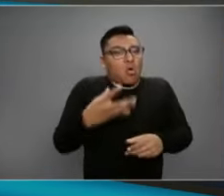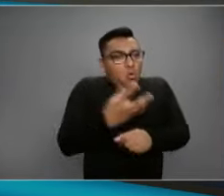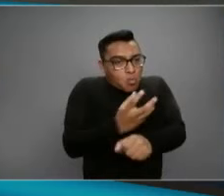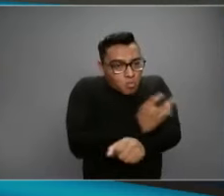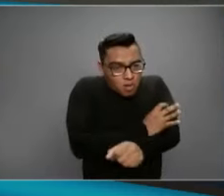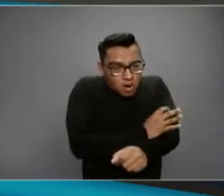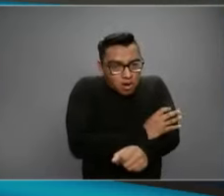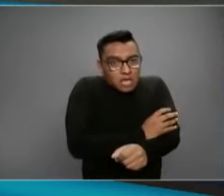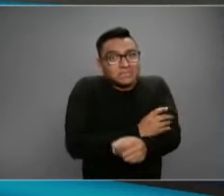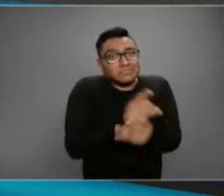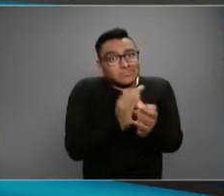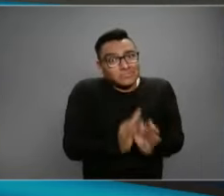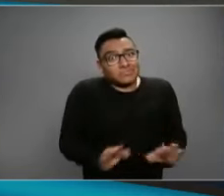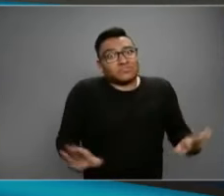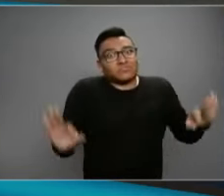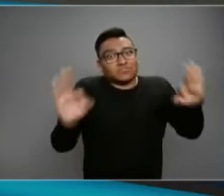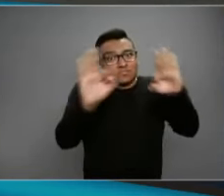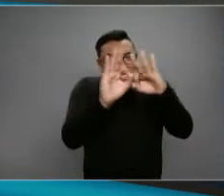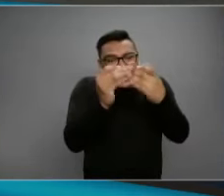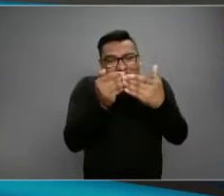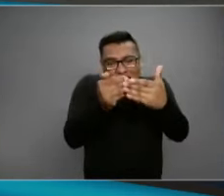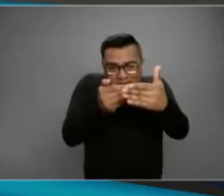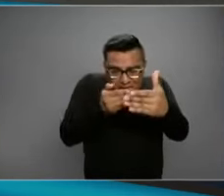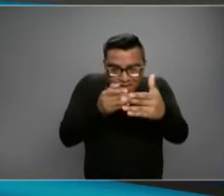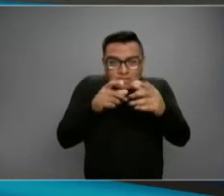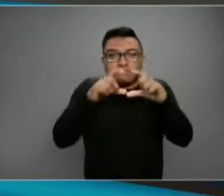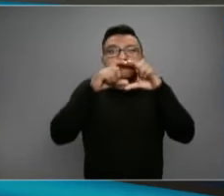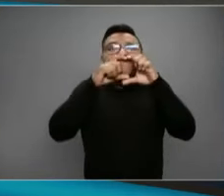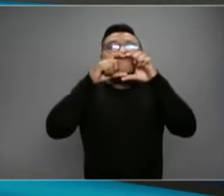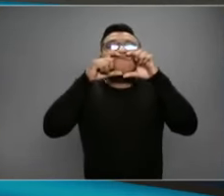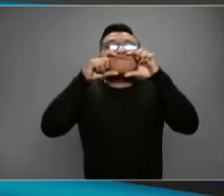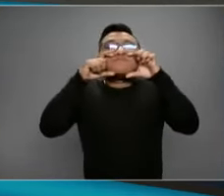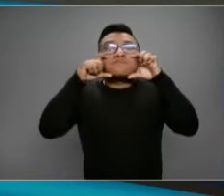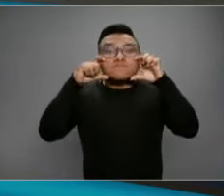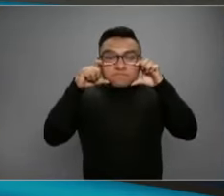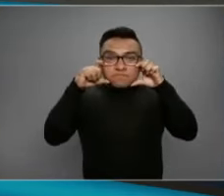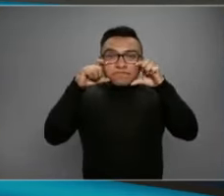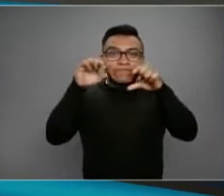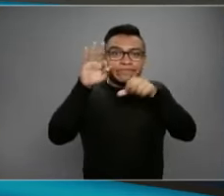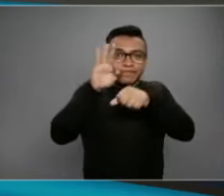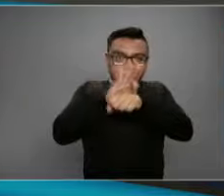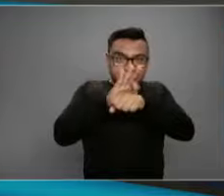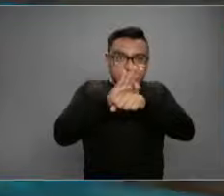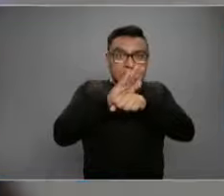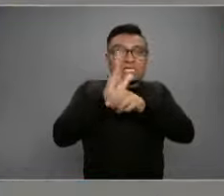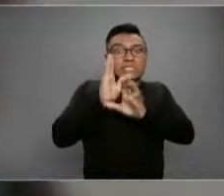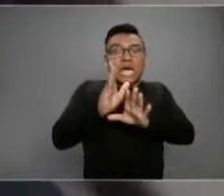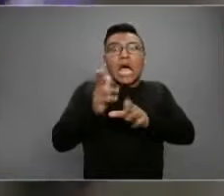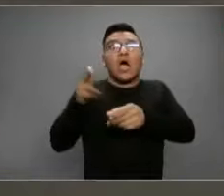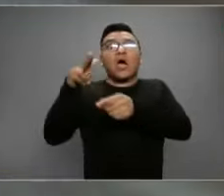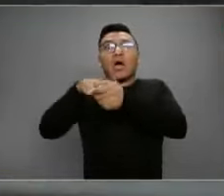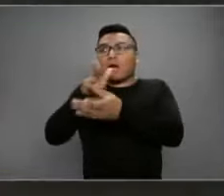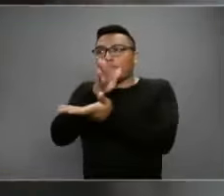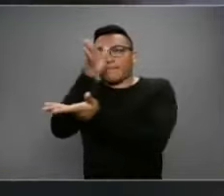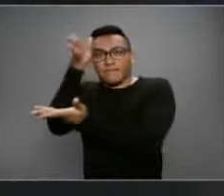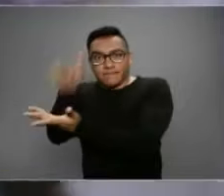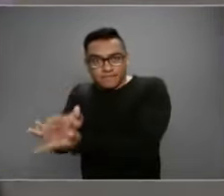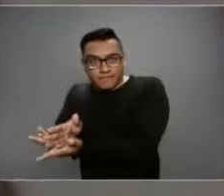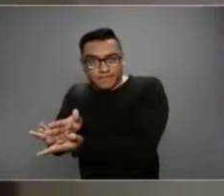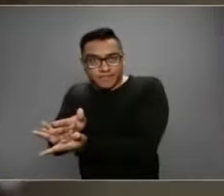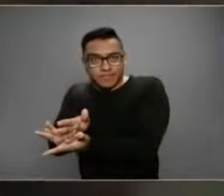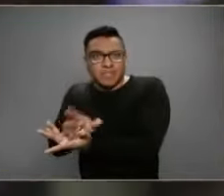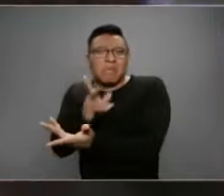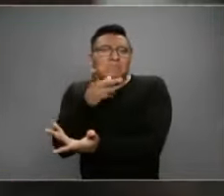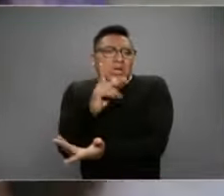a la persona que empieza con estos síntomas y llevarlo al hospital. Si no presenta estos